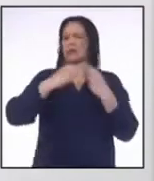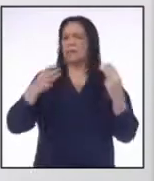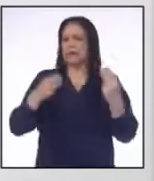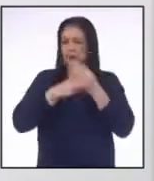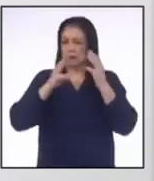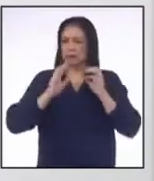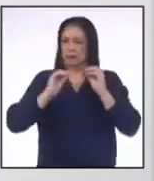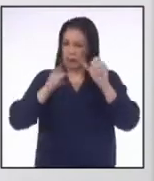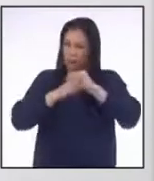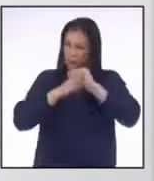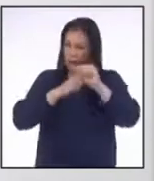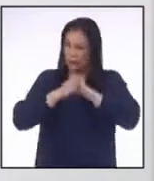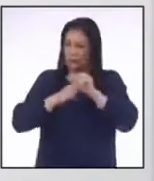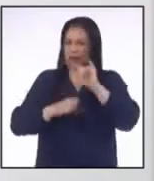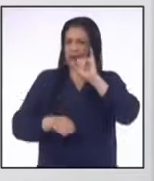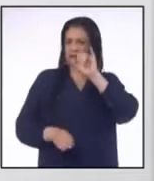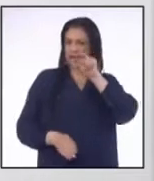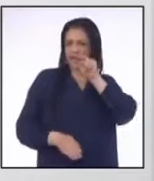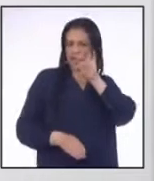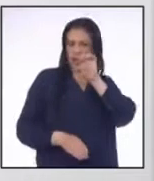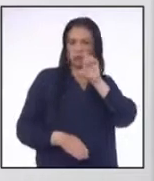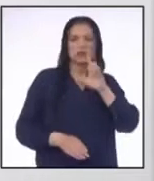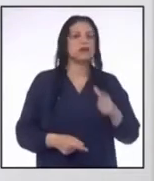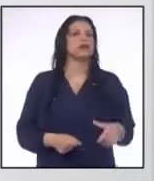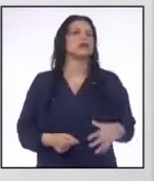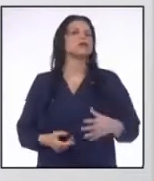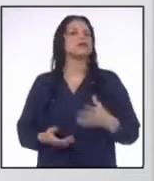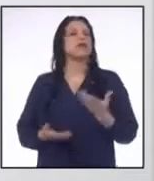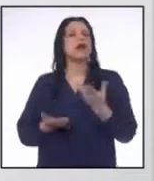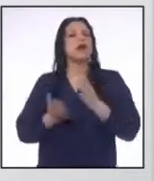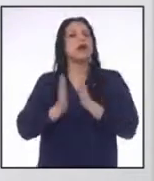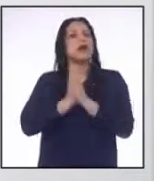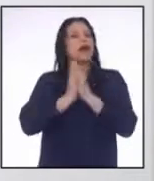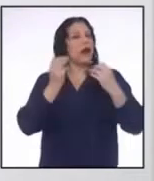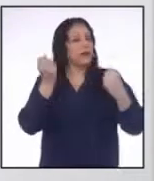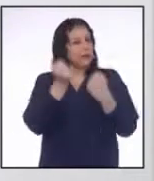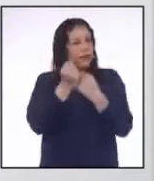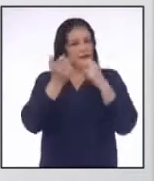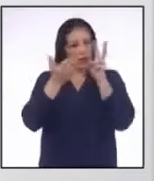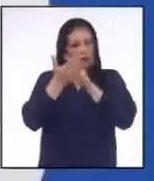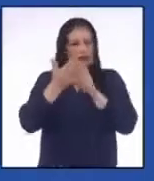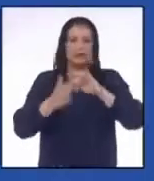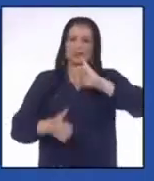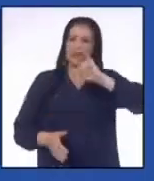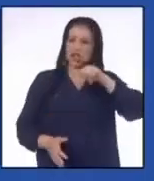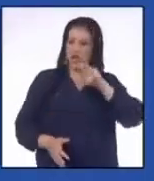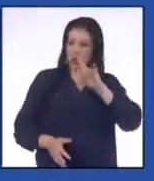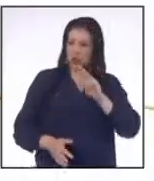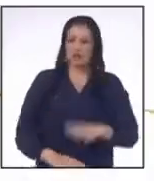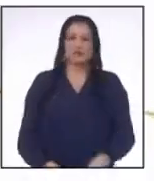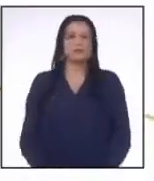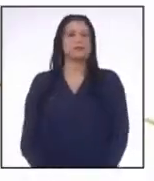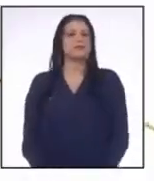aplicaremos Las inecuaciones Junior apóyanos con la lectura por